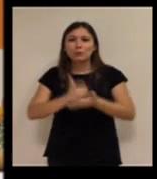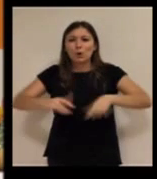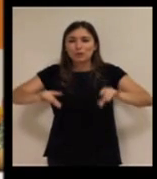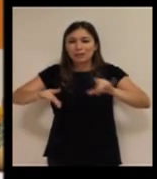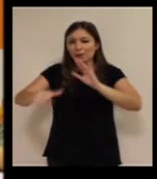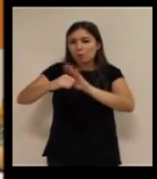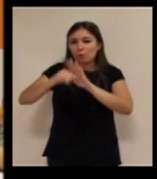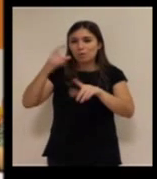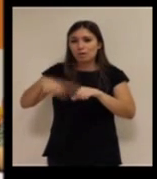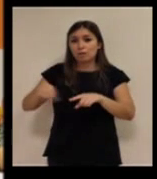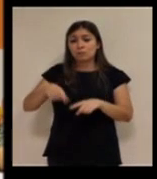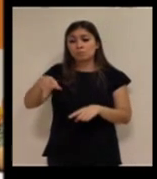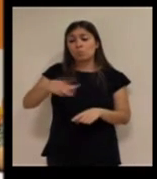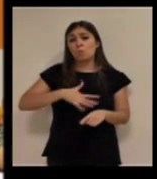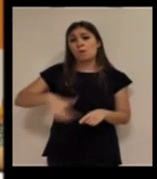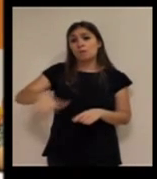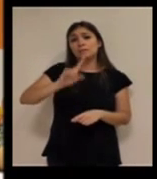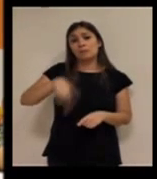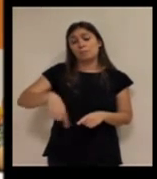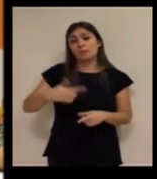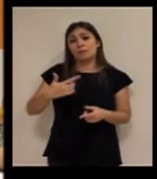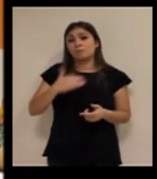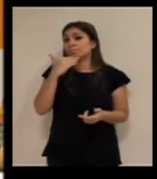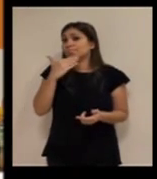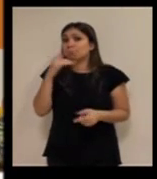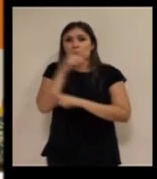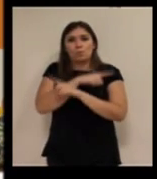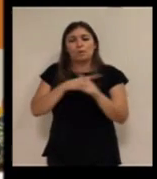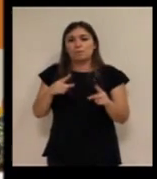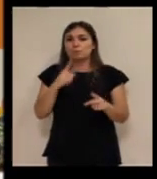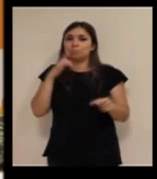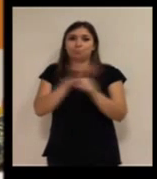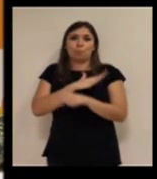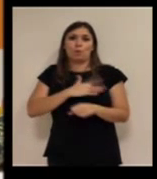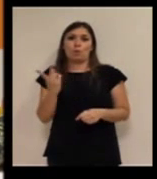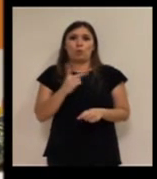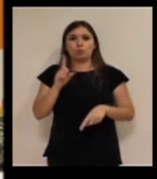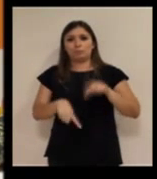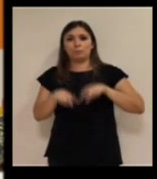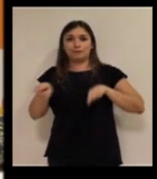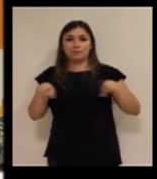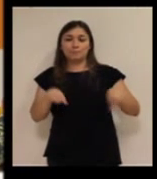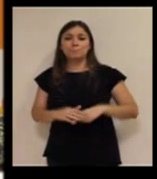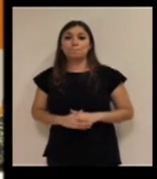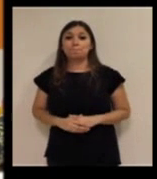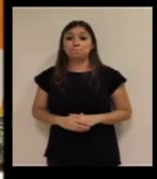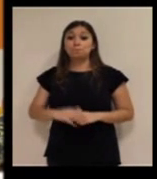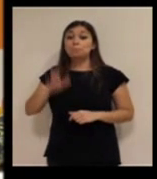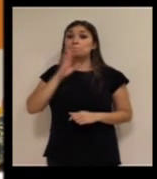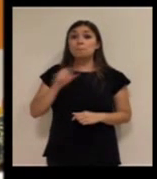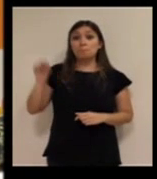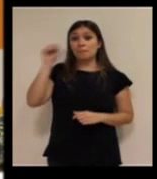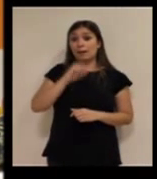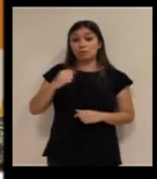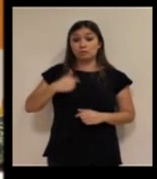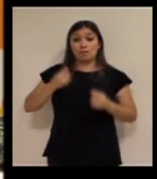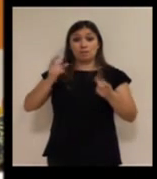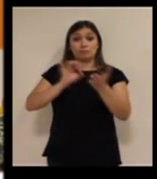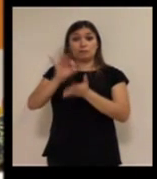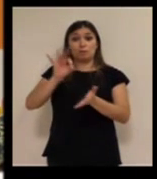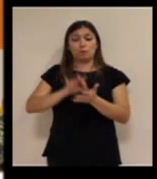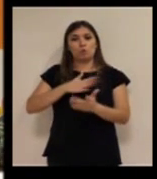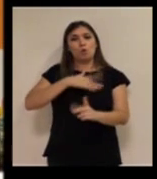lado, puede tener también algún problema. Y en todos estos años de servicio, pues Cruz Roja está